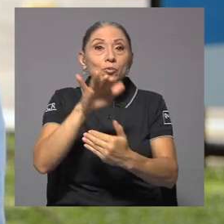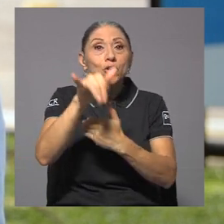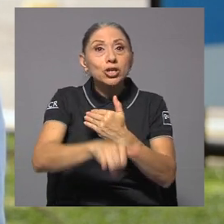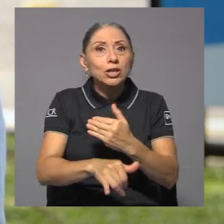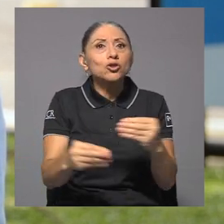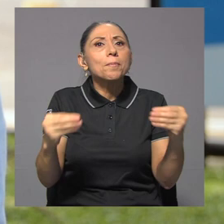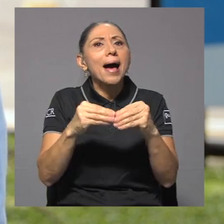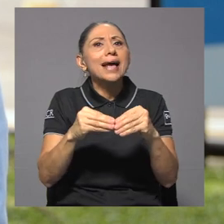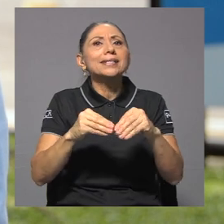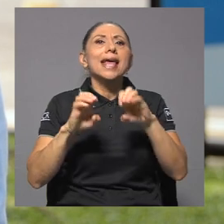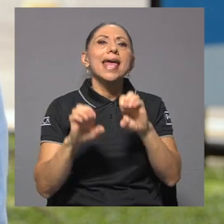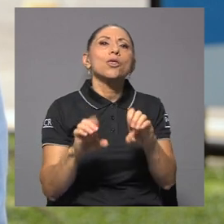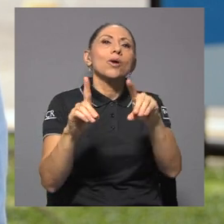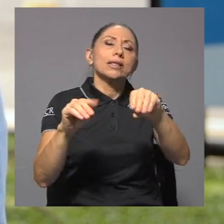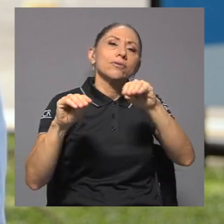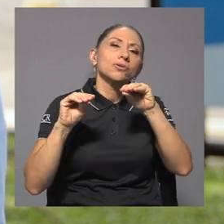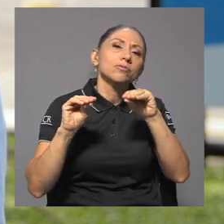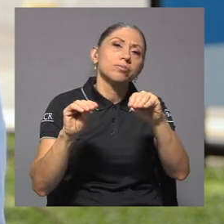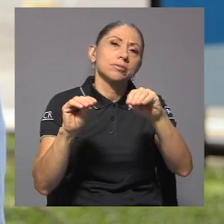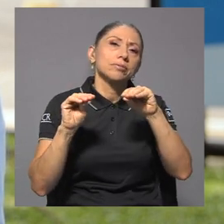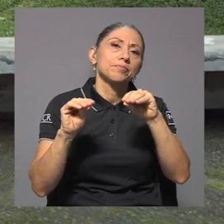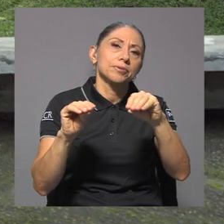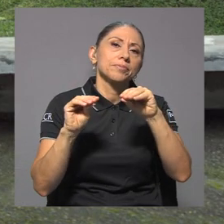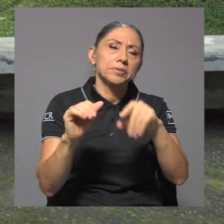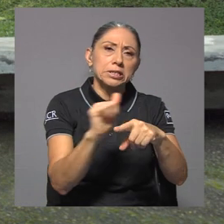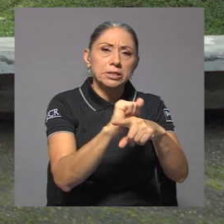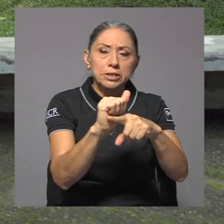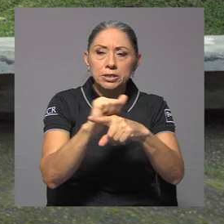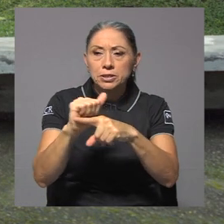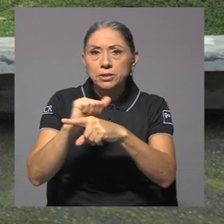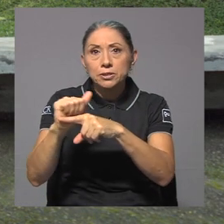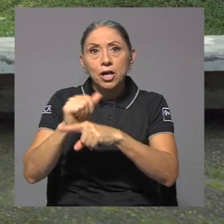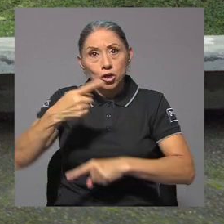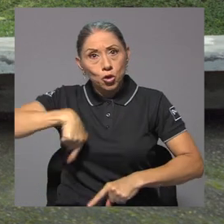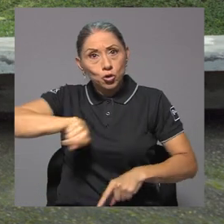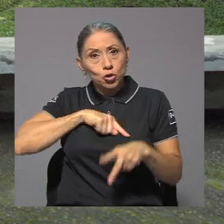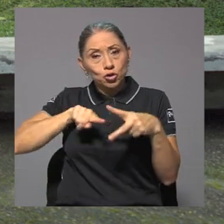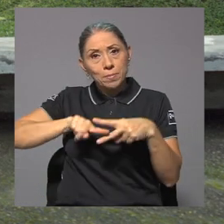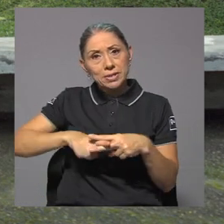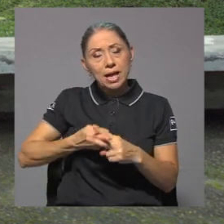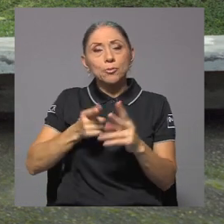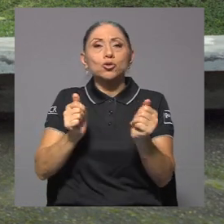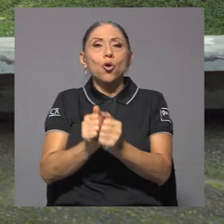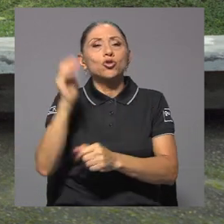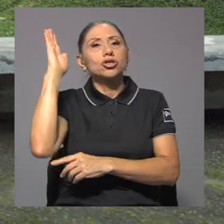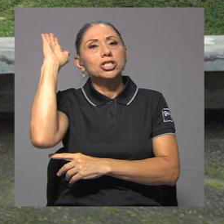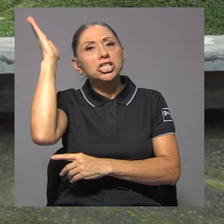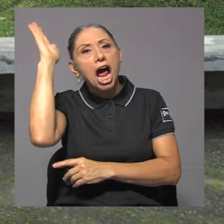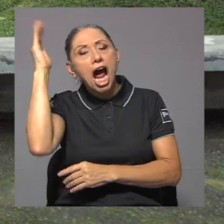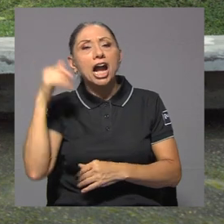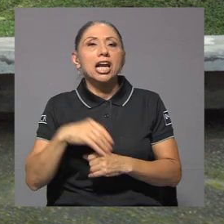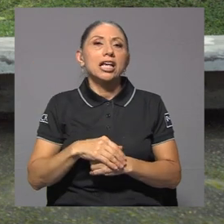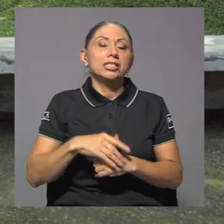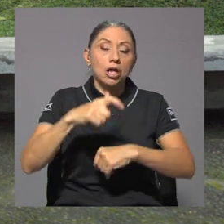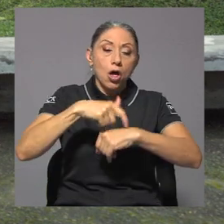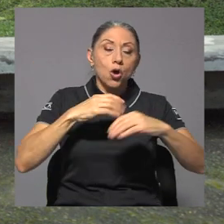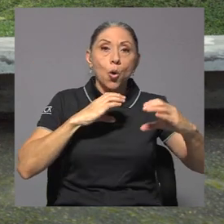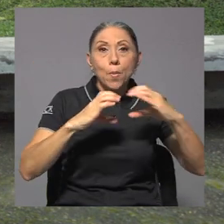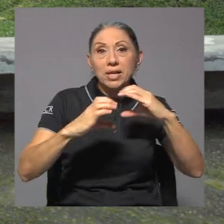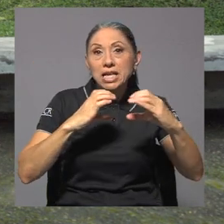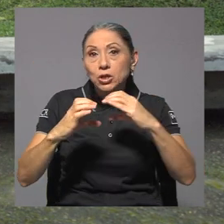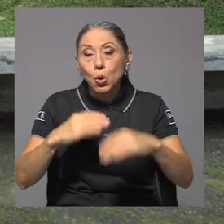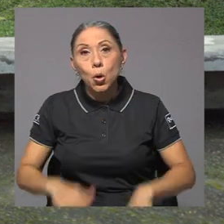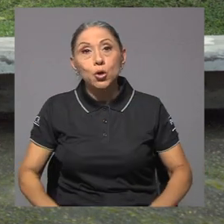más que todo formativos, ¿verdad? Porque entonces empezamos a darles charlas, a hacer conversatorios, cineforos,